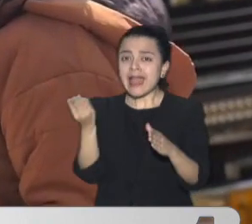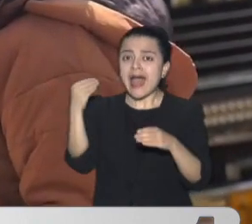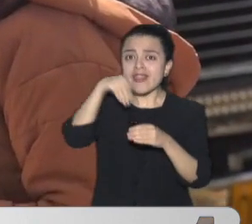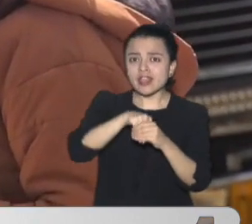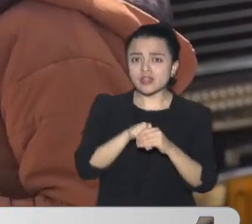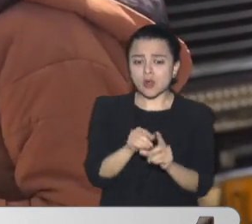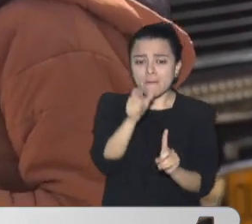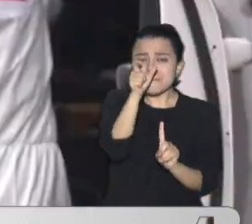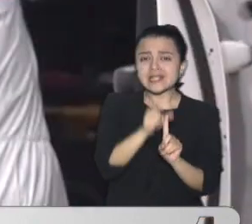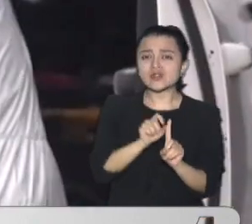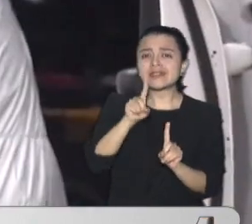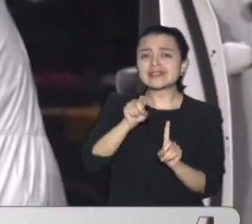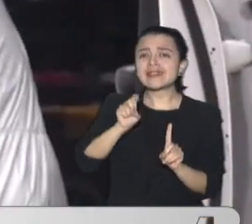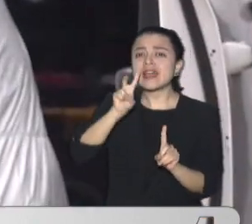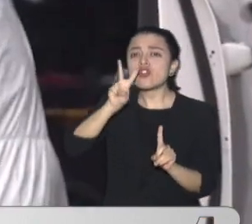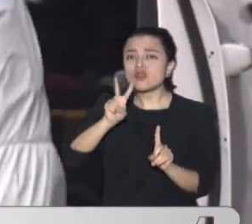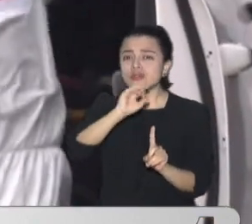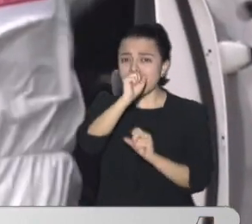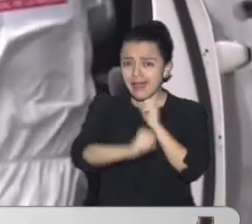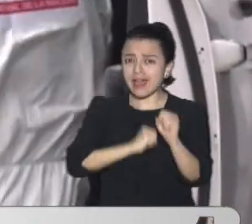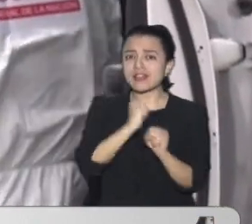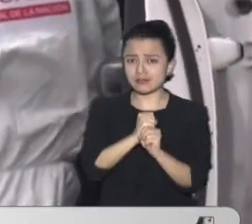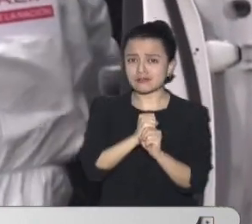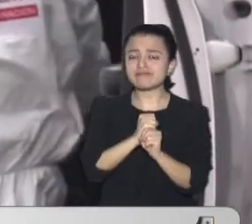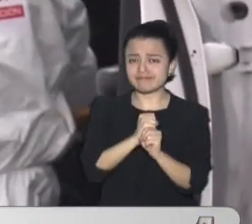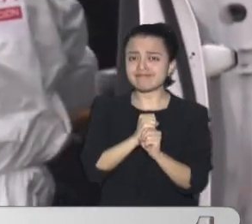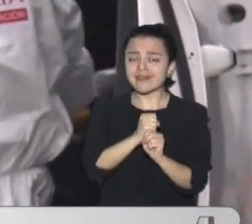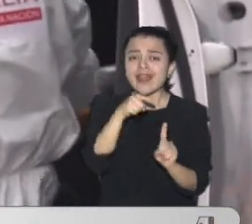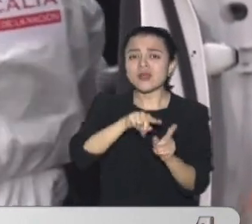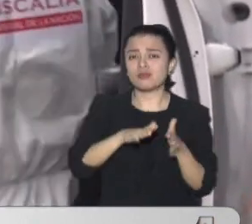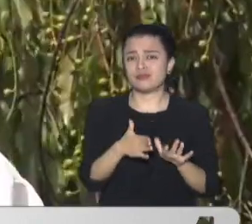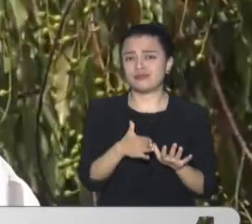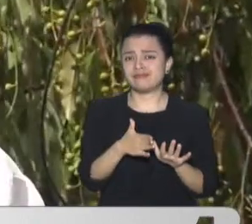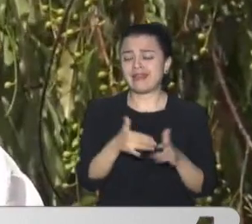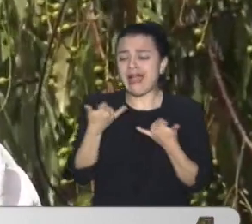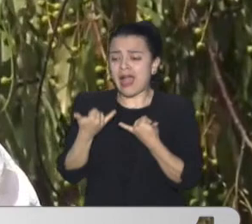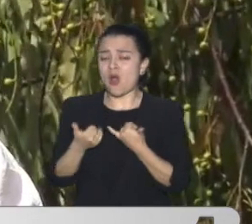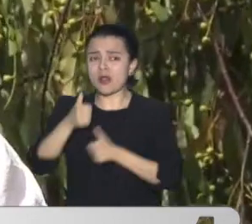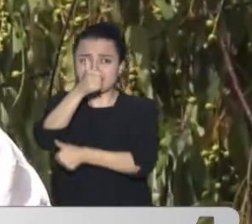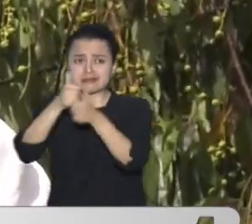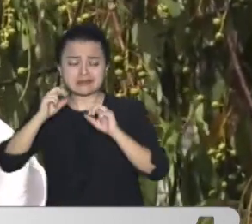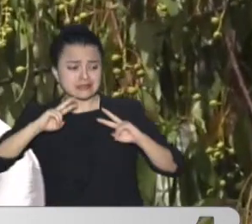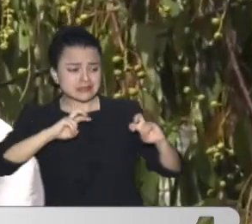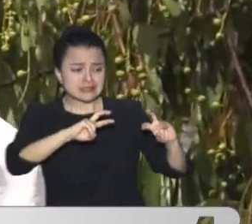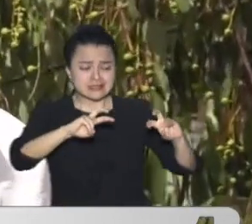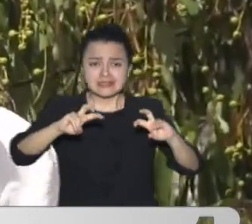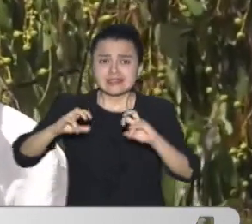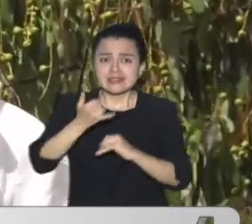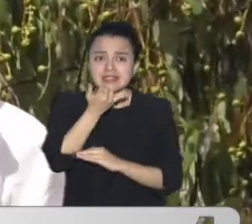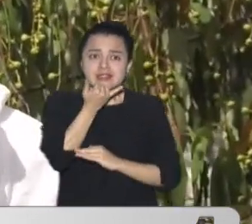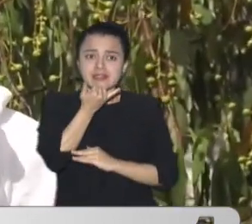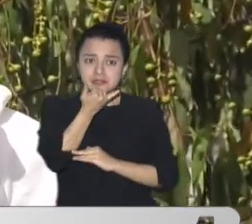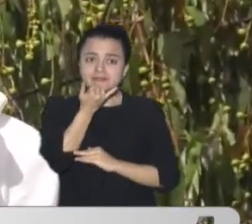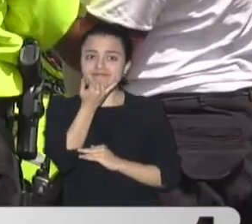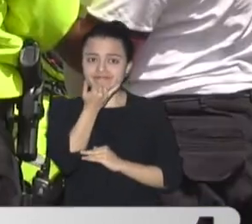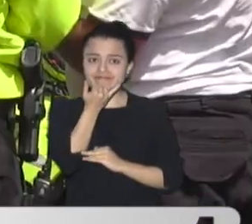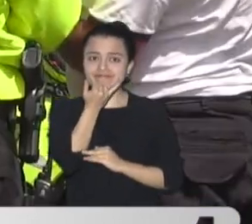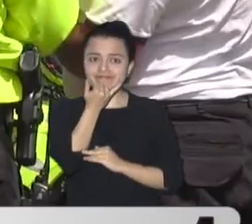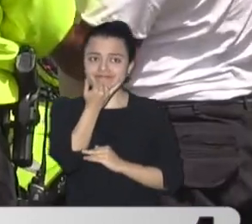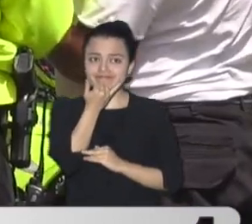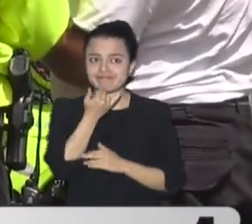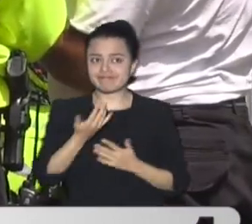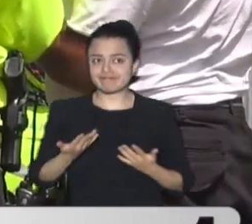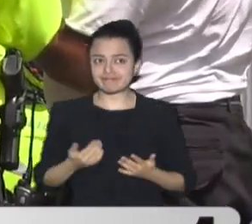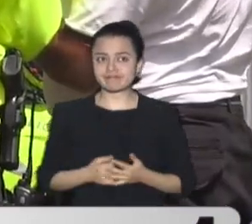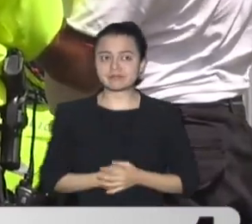De 62 años De edad Entre tanto Las autoridades Realizan Las investigaciones Para dar con las circunstancias Que llevaron A la